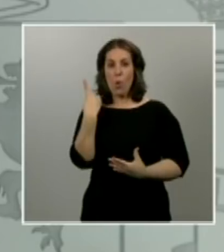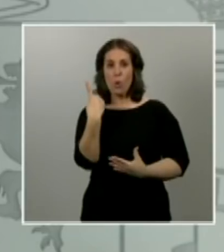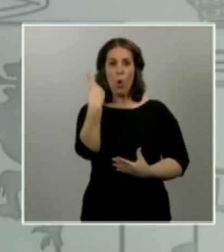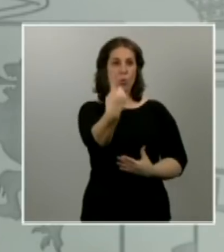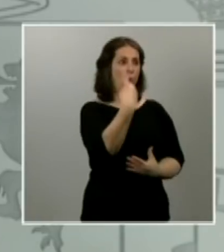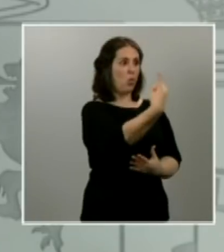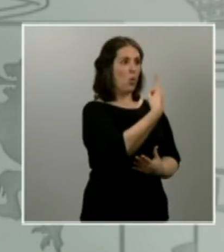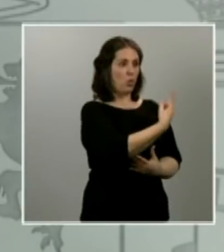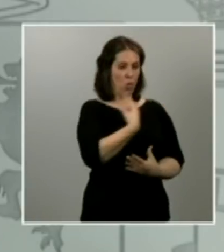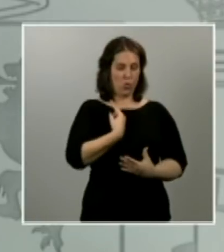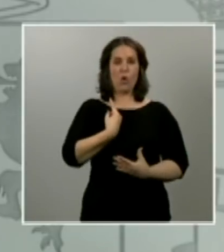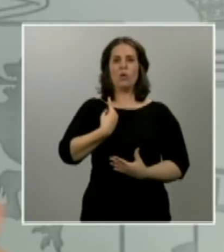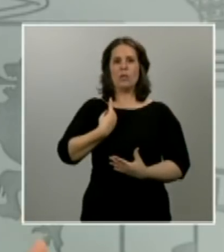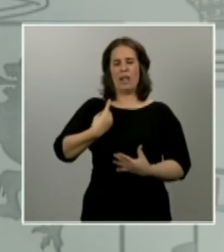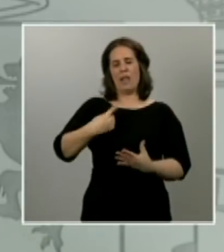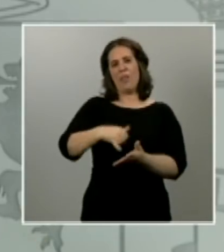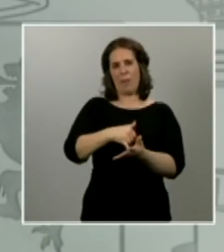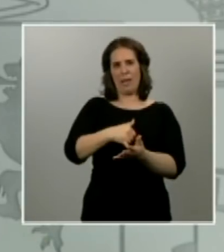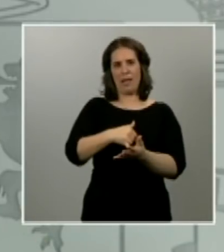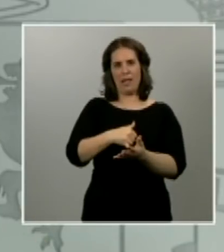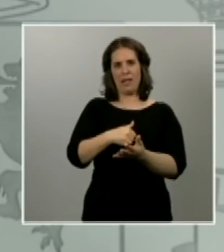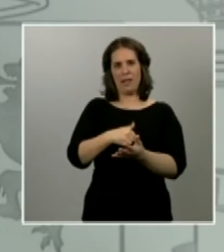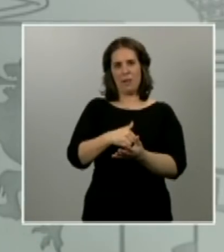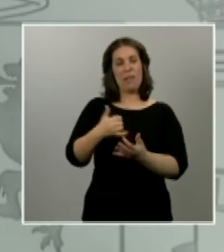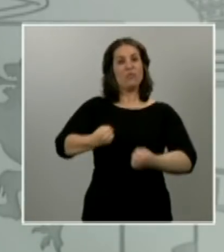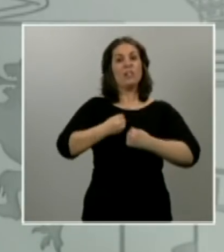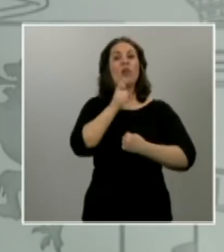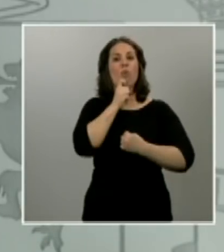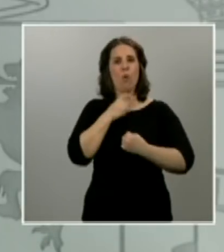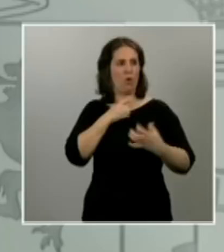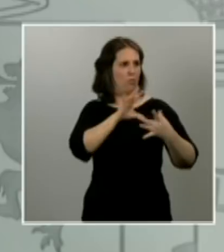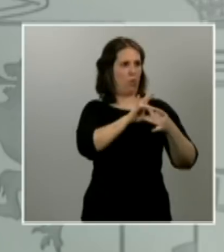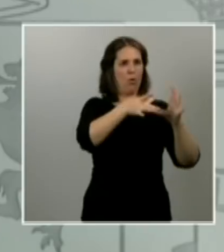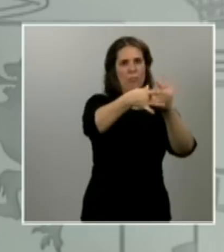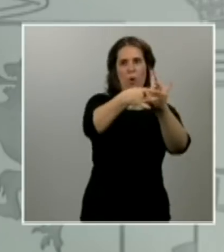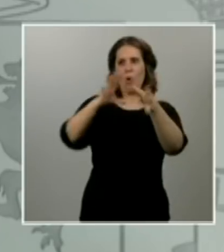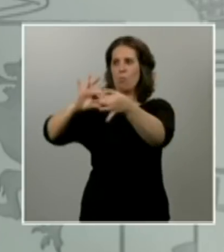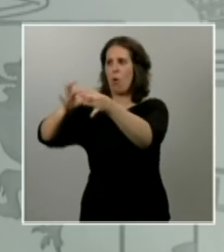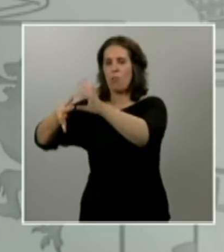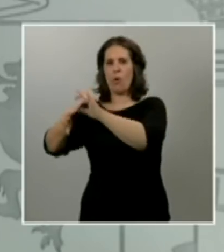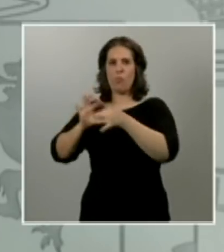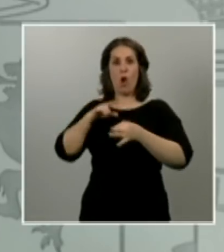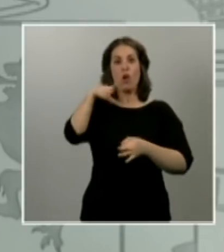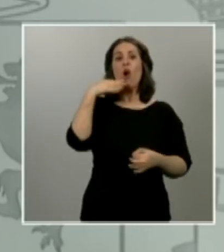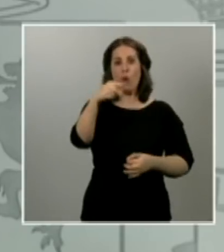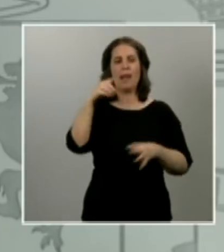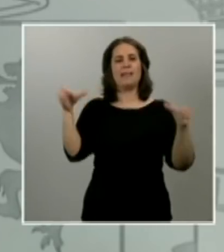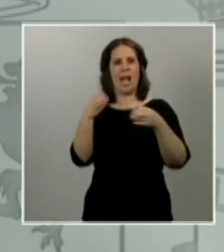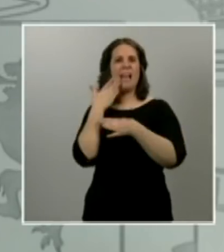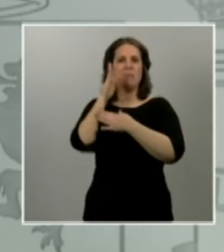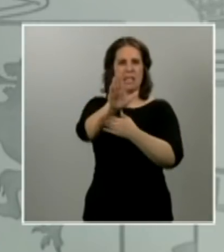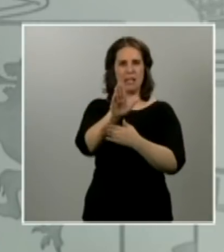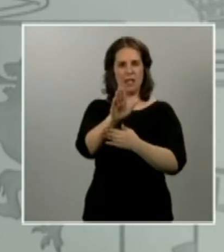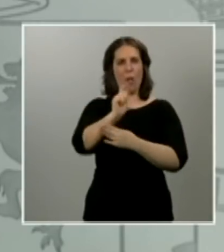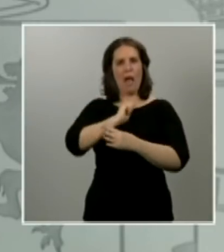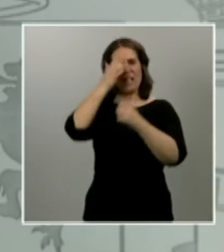fuerza viene precisamente de poder contar los unos con los otros y vosotros los jóvenes representáis eso representáis la esperanza la